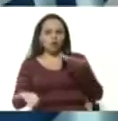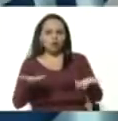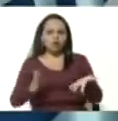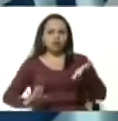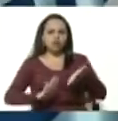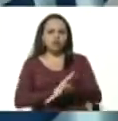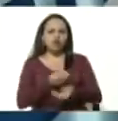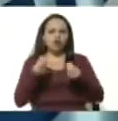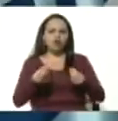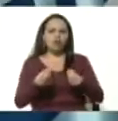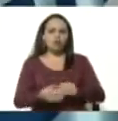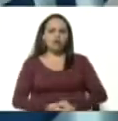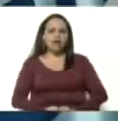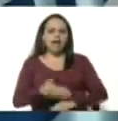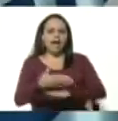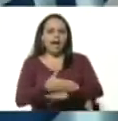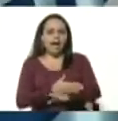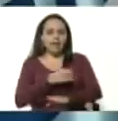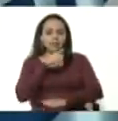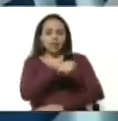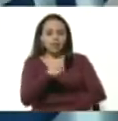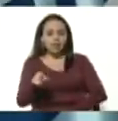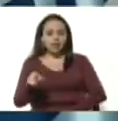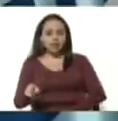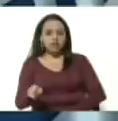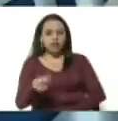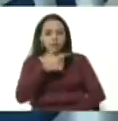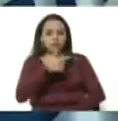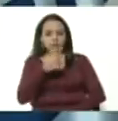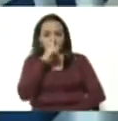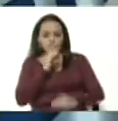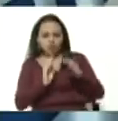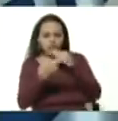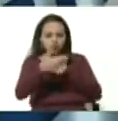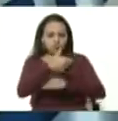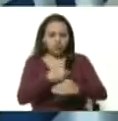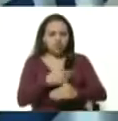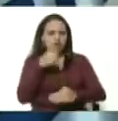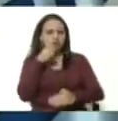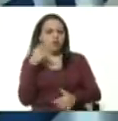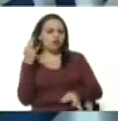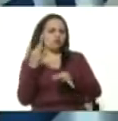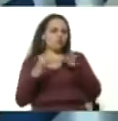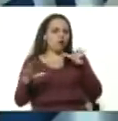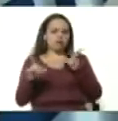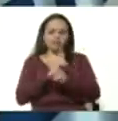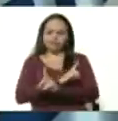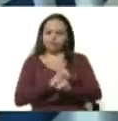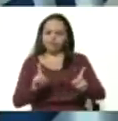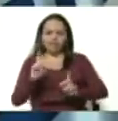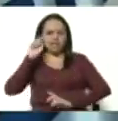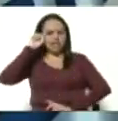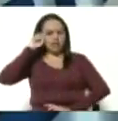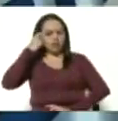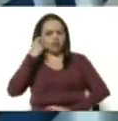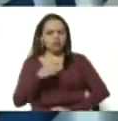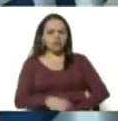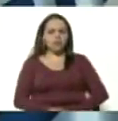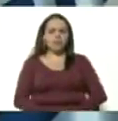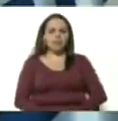ocurrido previo a esta acción delictiva que no ha sido casual recordemos lo que